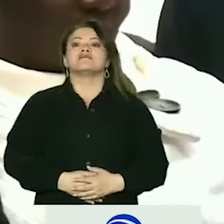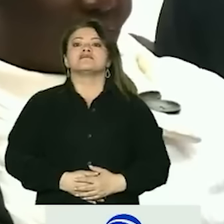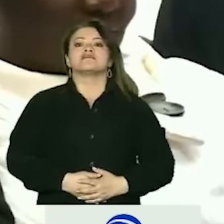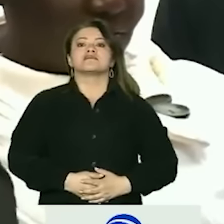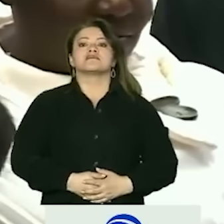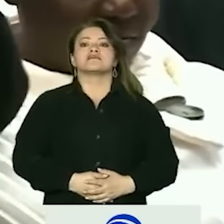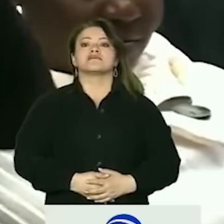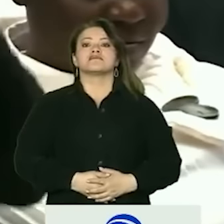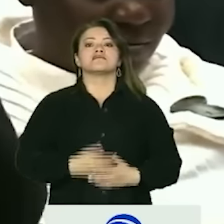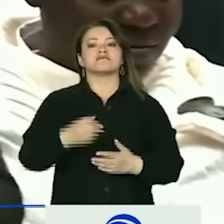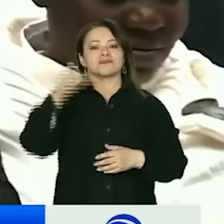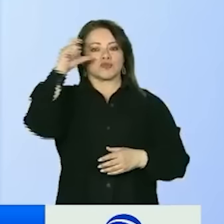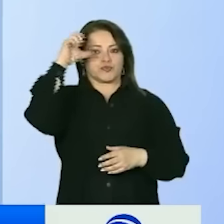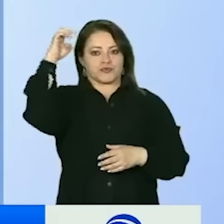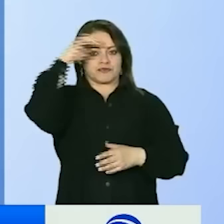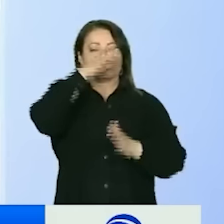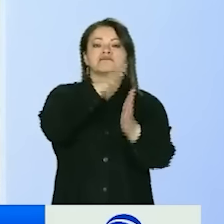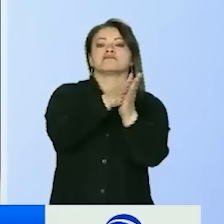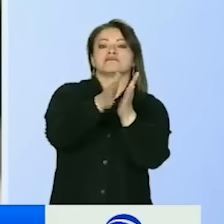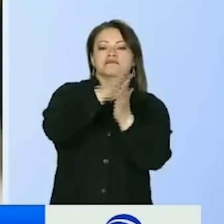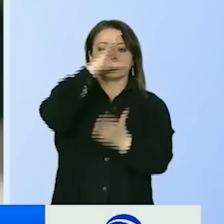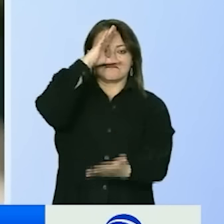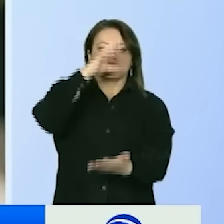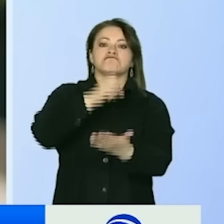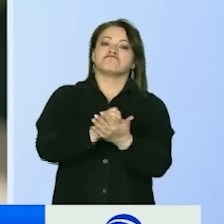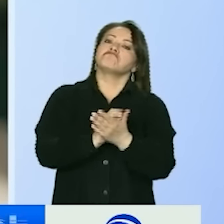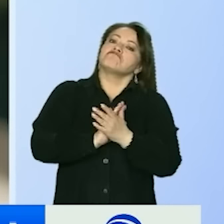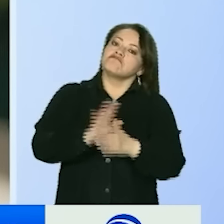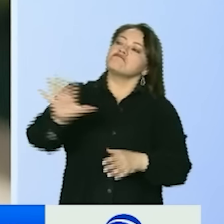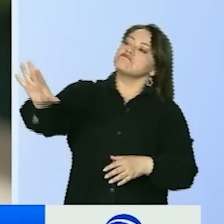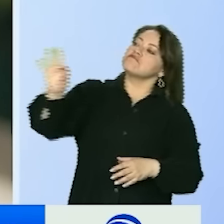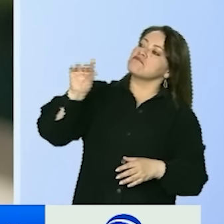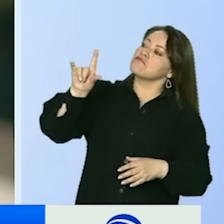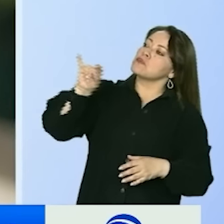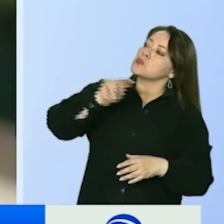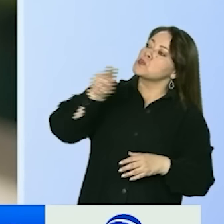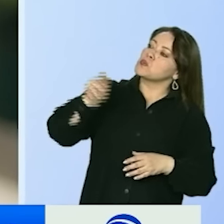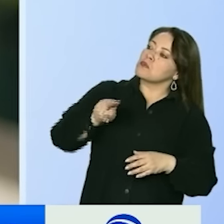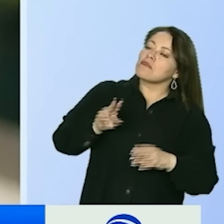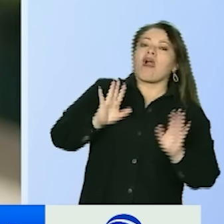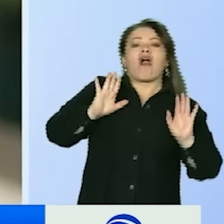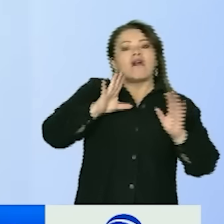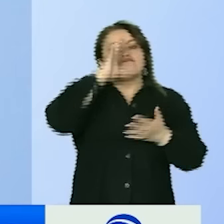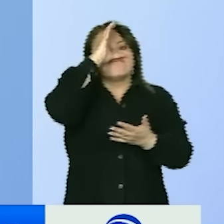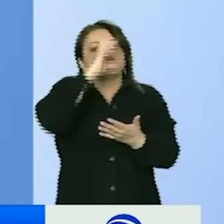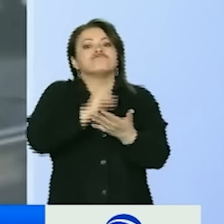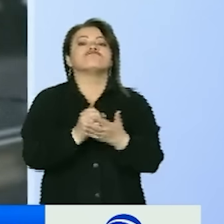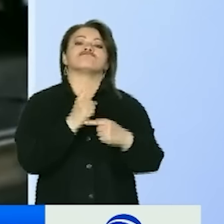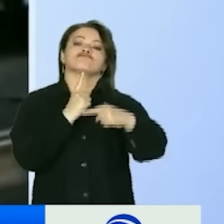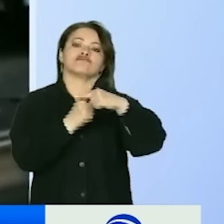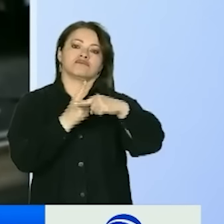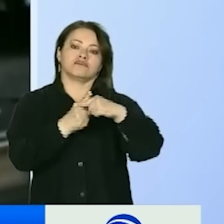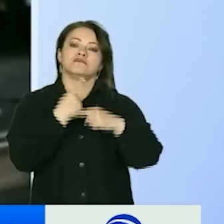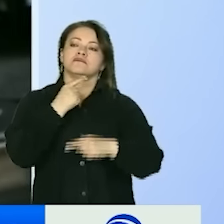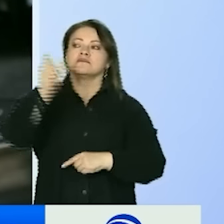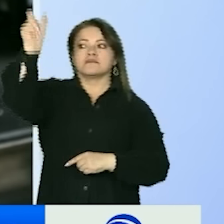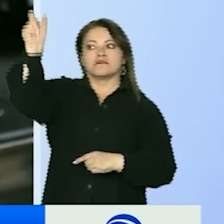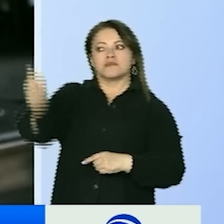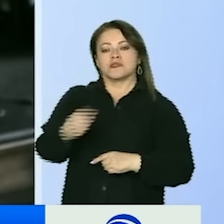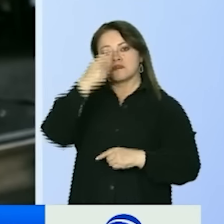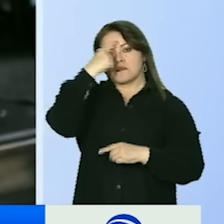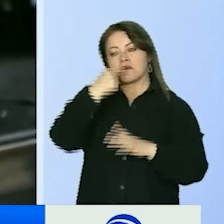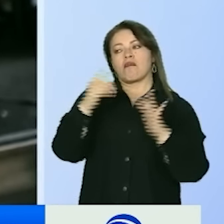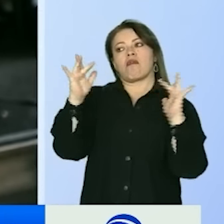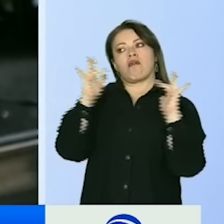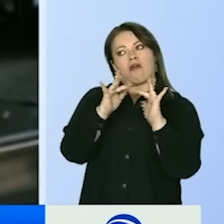El jefe de Estado se manifestó satisfecho con la elección de Luz Adriana Camargo como nueva fiscal general. Aseguró que se escogió a una persona de su terna